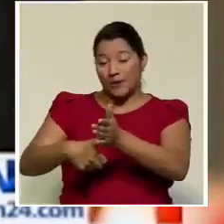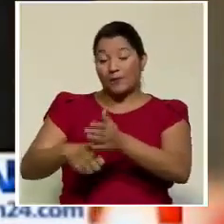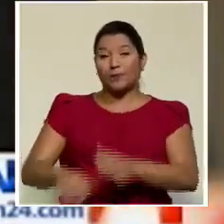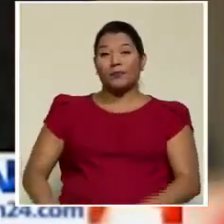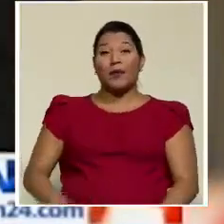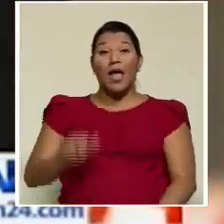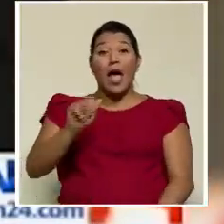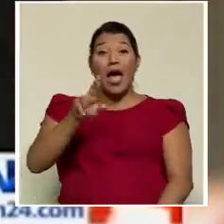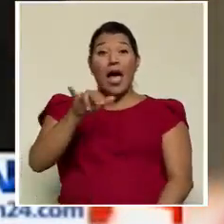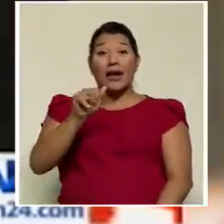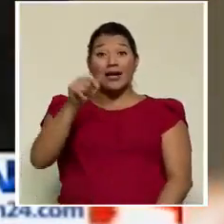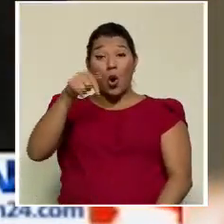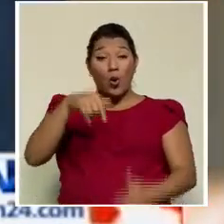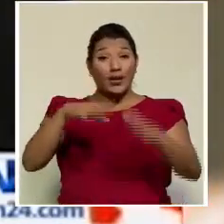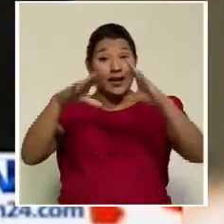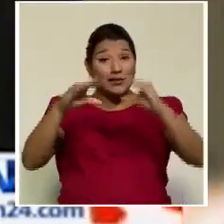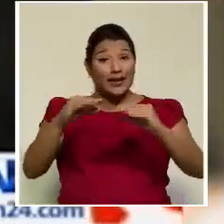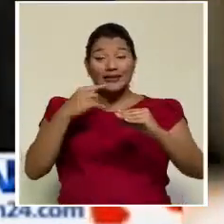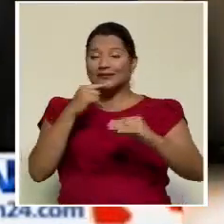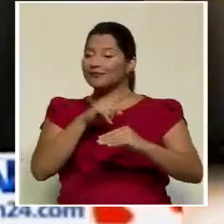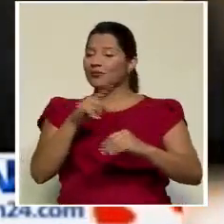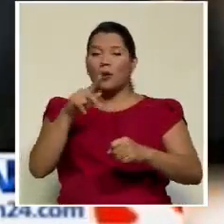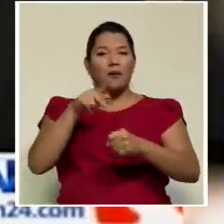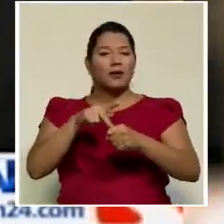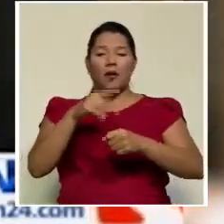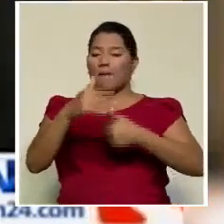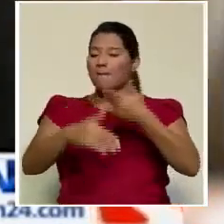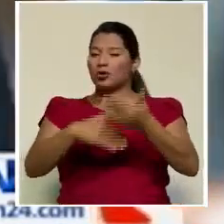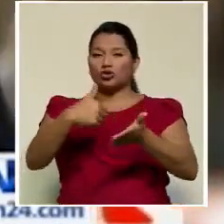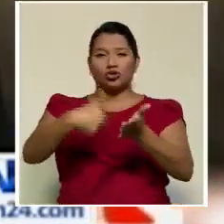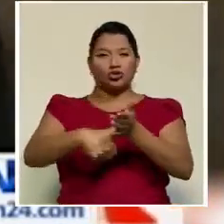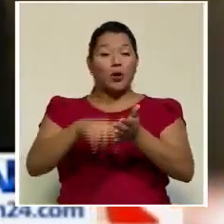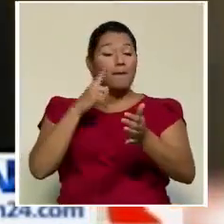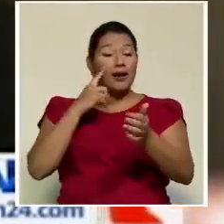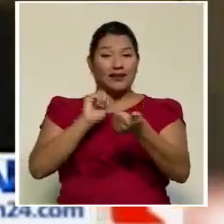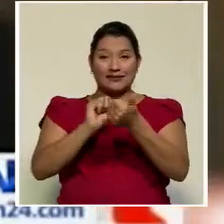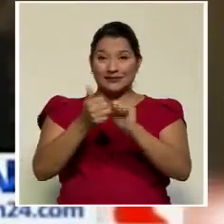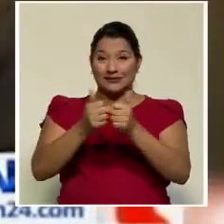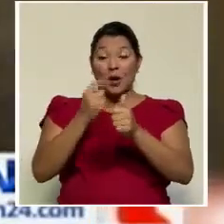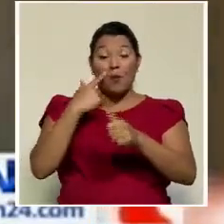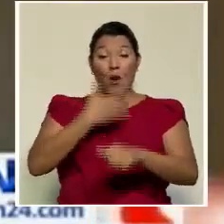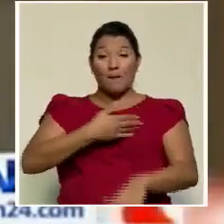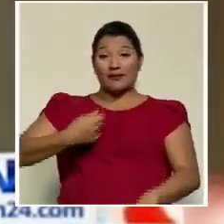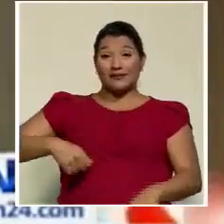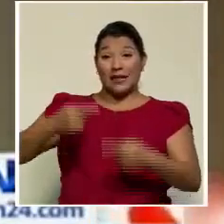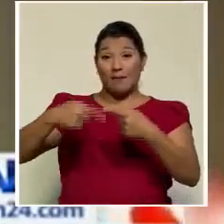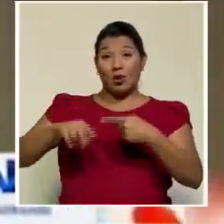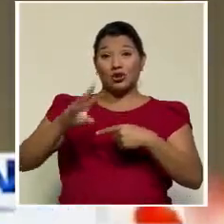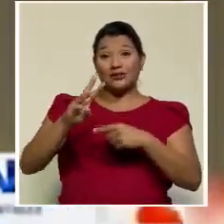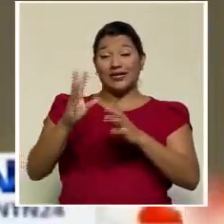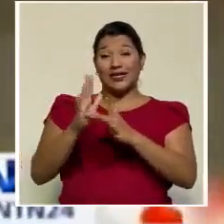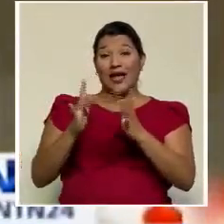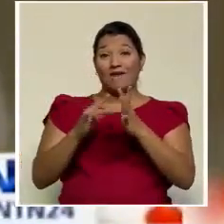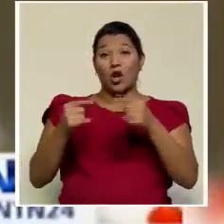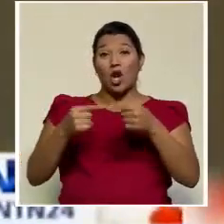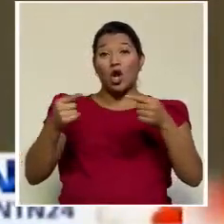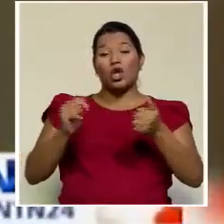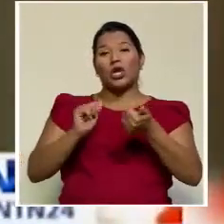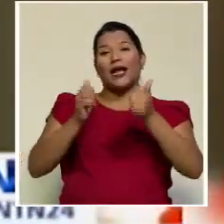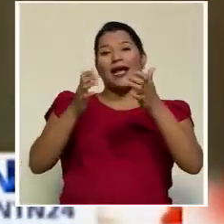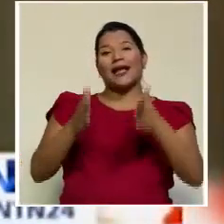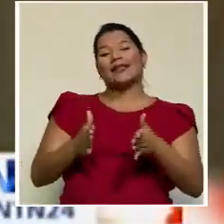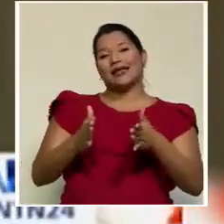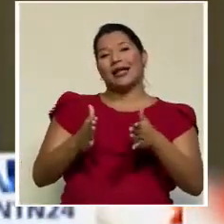Araya anunció esta tarde que no participará en la campaña para disputar la presidencia el próximo 6 de abril contra el candidato